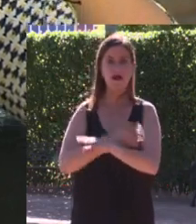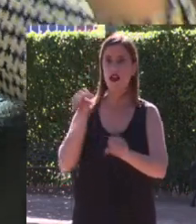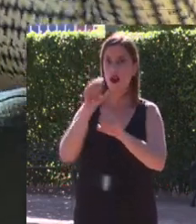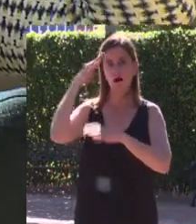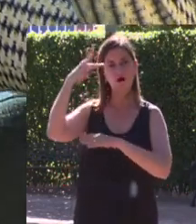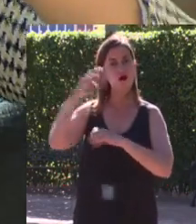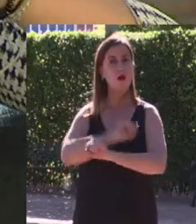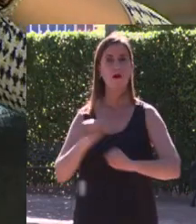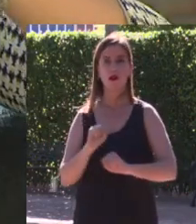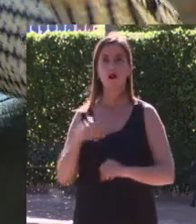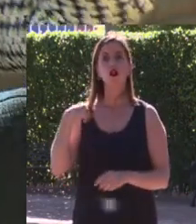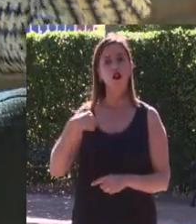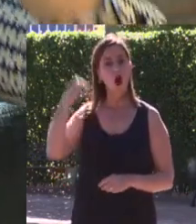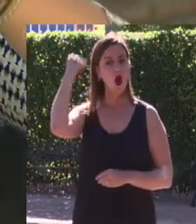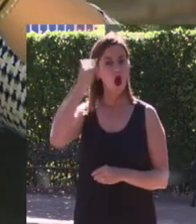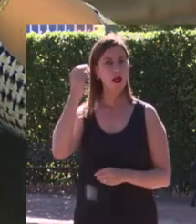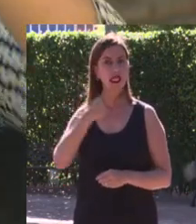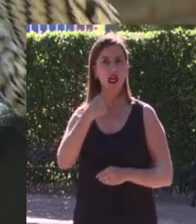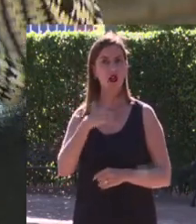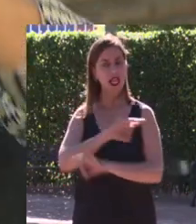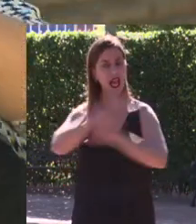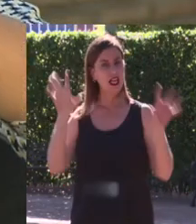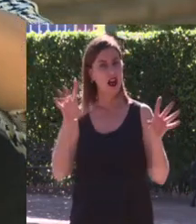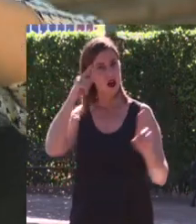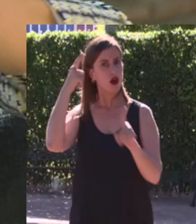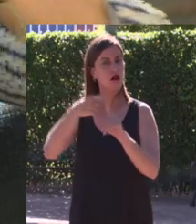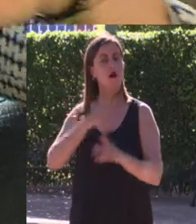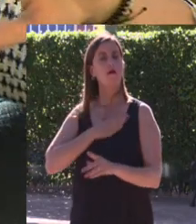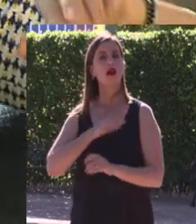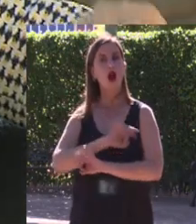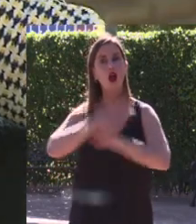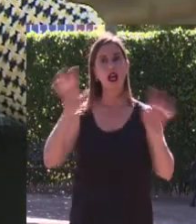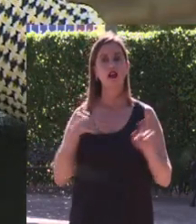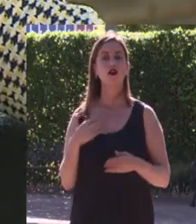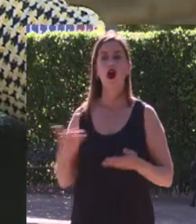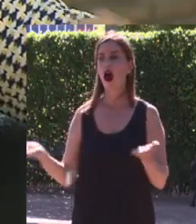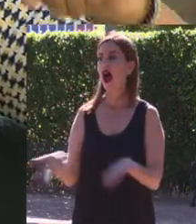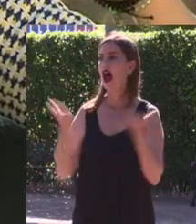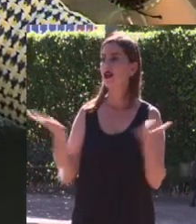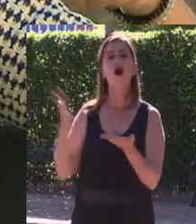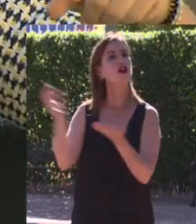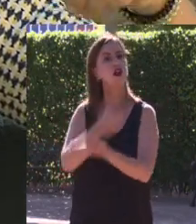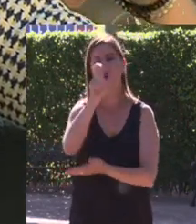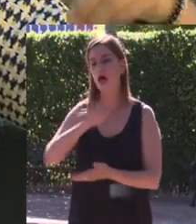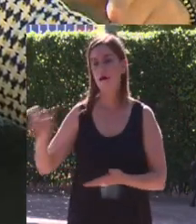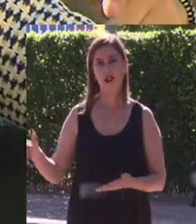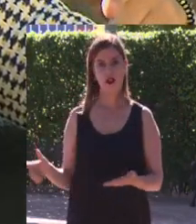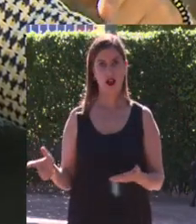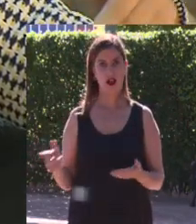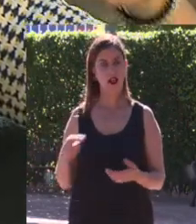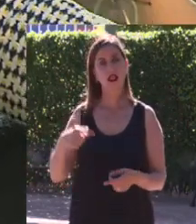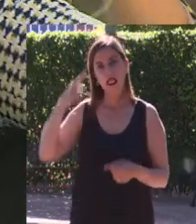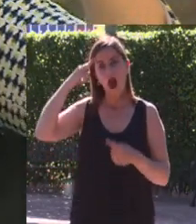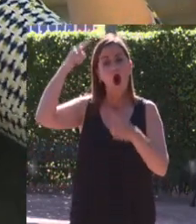lo pensé lo definí y lo escribí y yo animo a todas las personas a definir lo que quieren